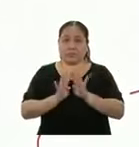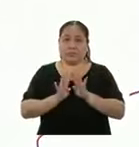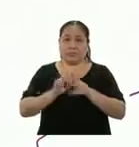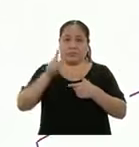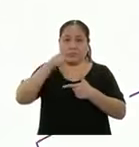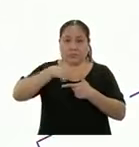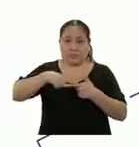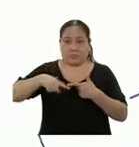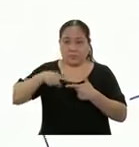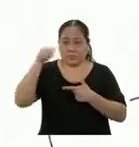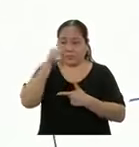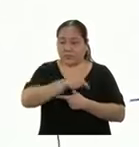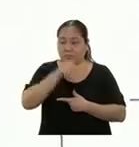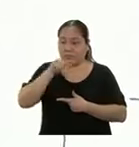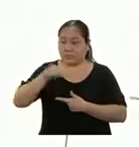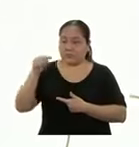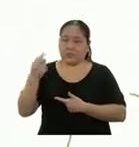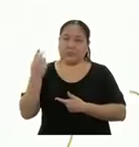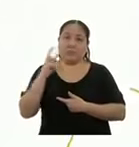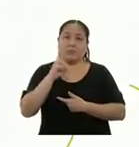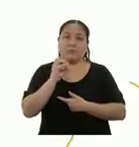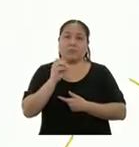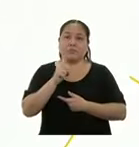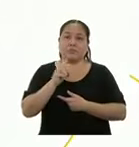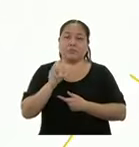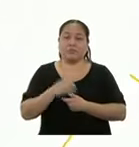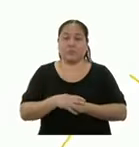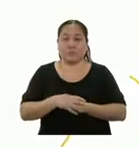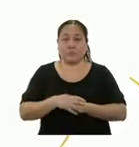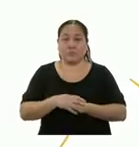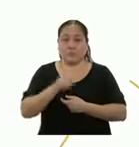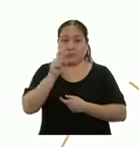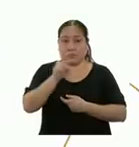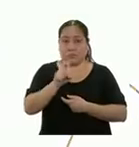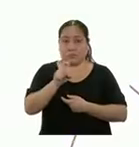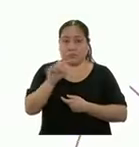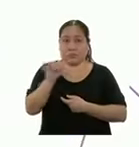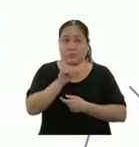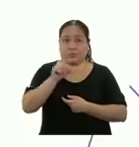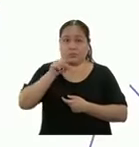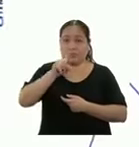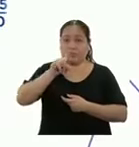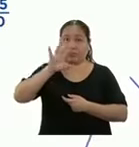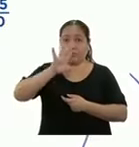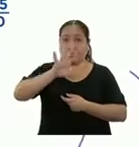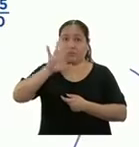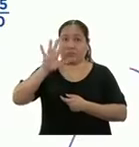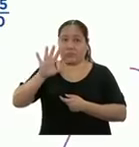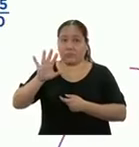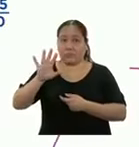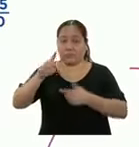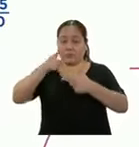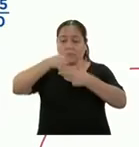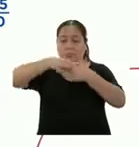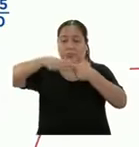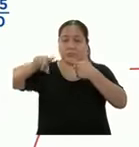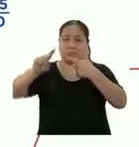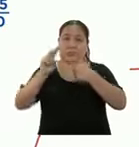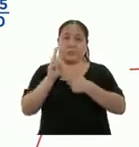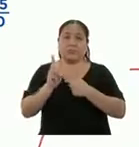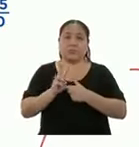los metros que tiene cada rollo. Entonces, X es igual a 155 entre 20.